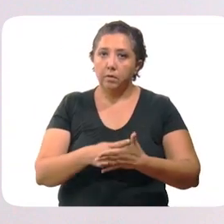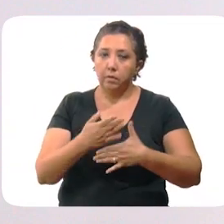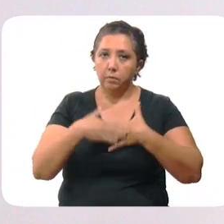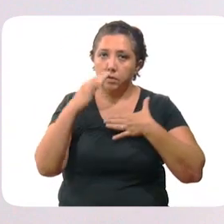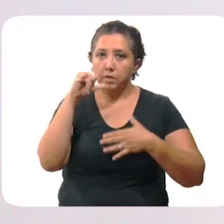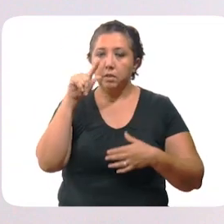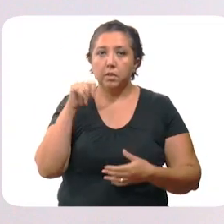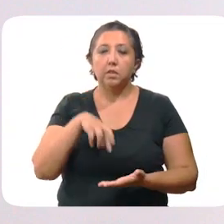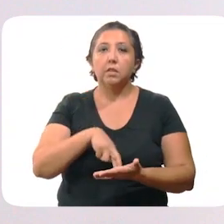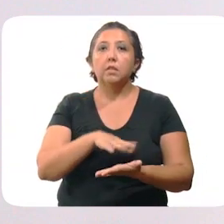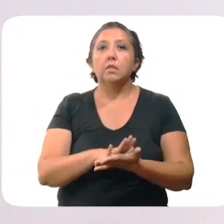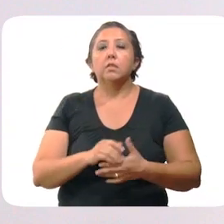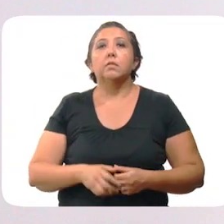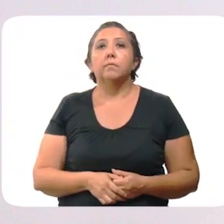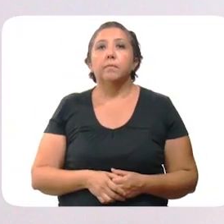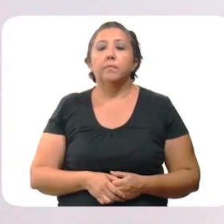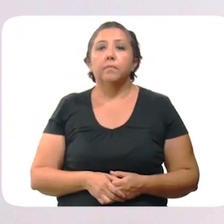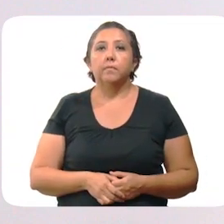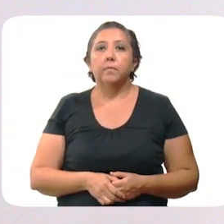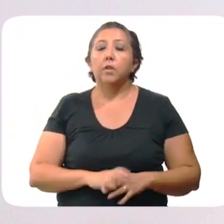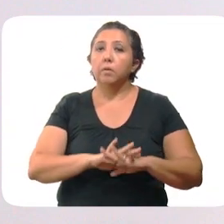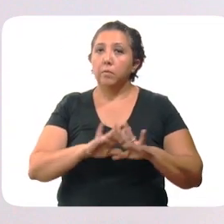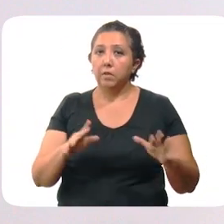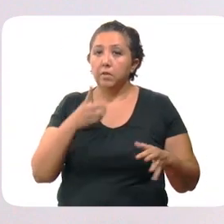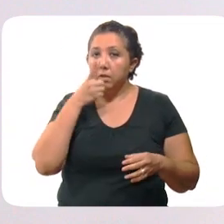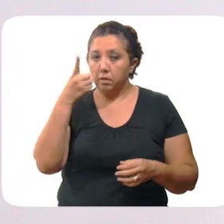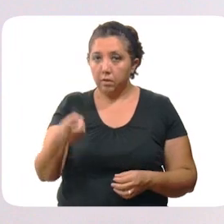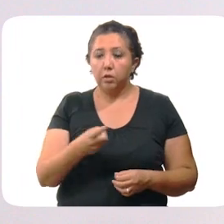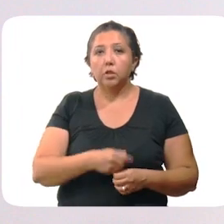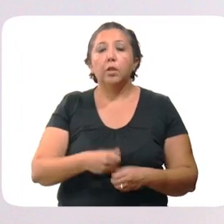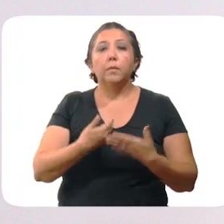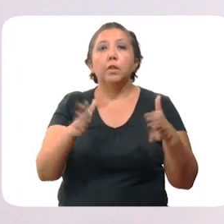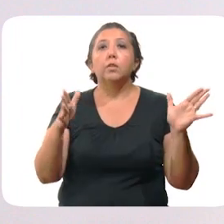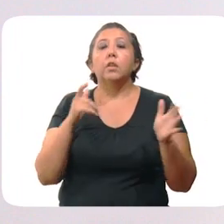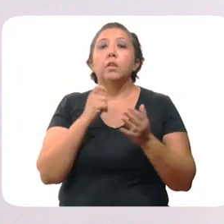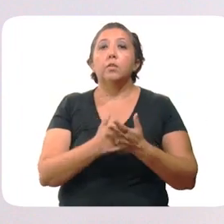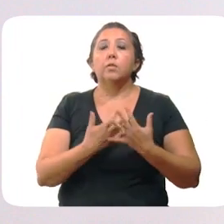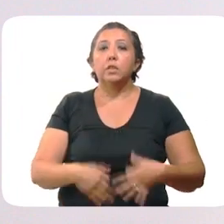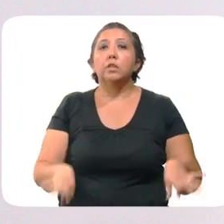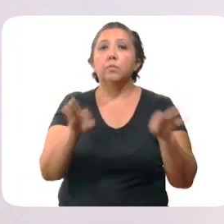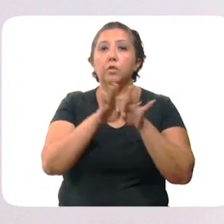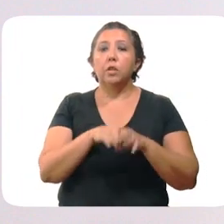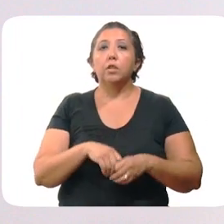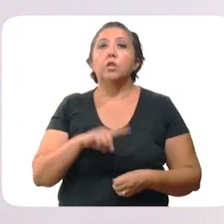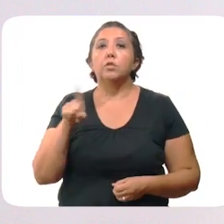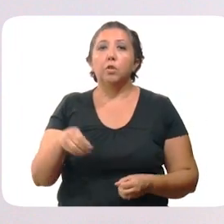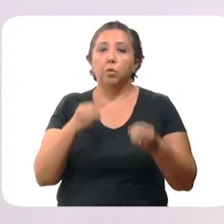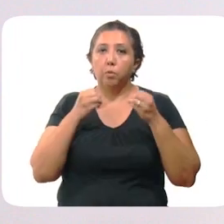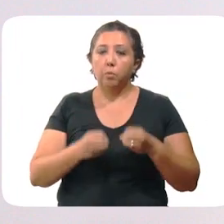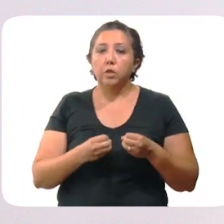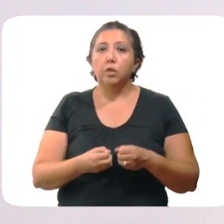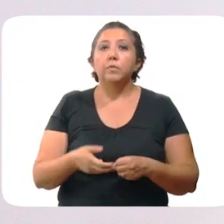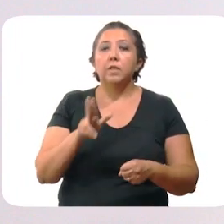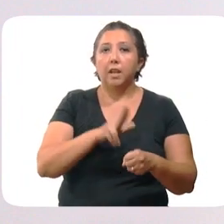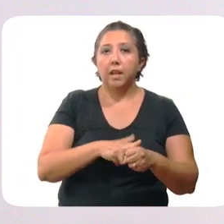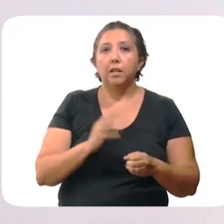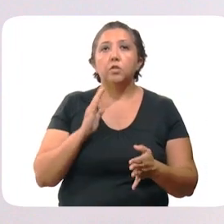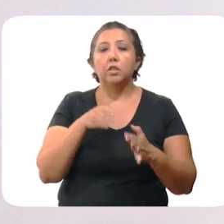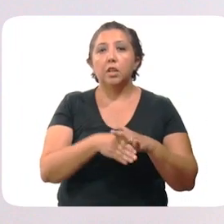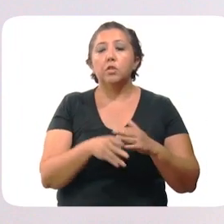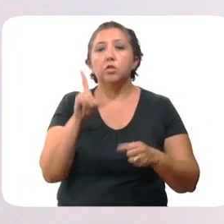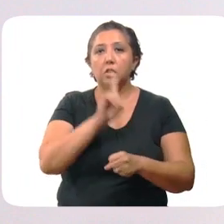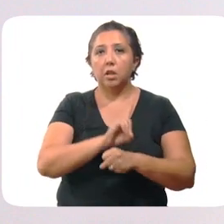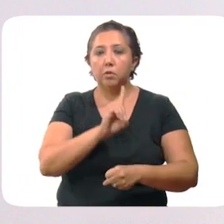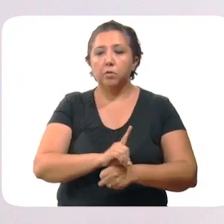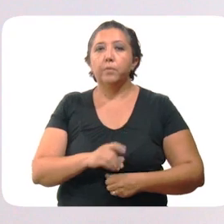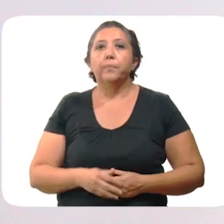proceso de citas y registros. Como se ha señalado, en la reapertura económica los datos más importantes son la ocupación hospitalaria